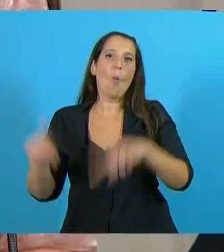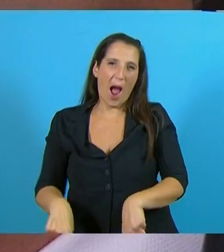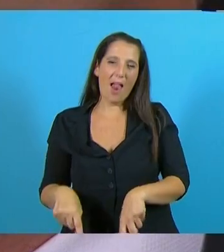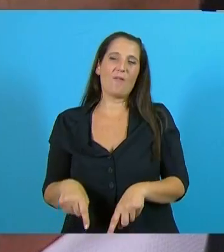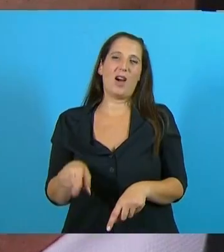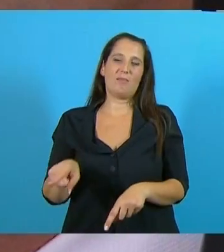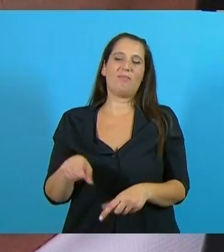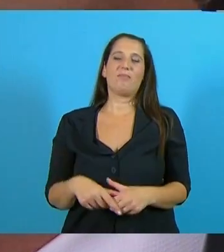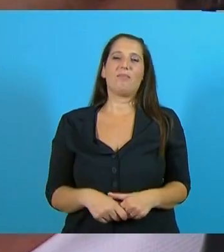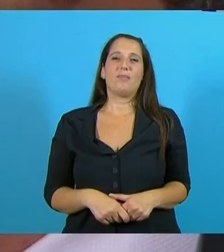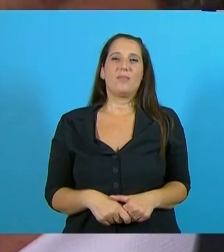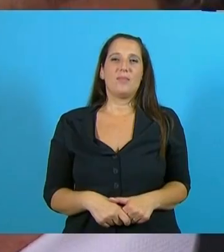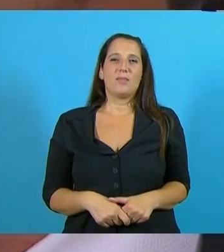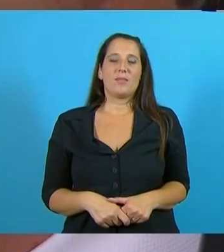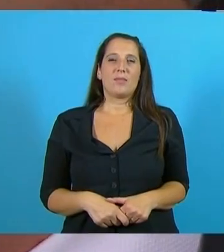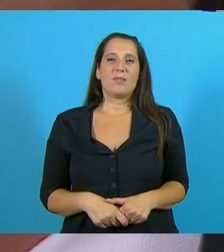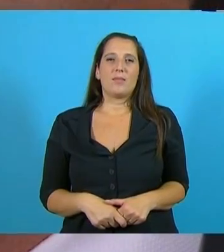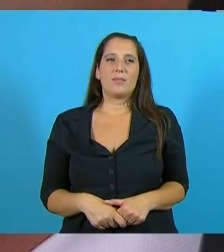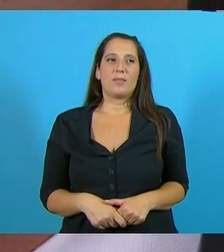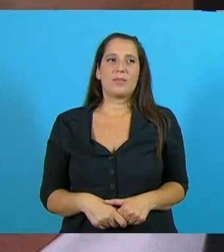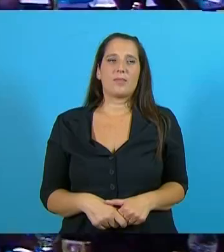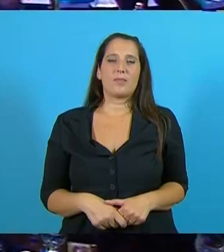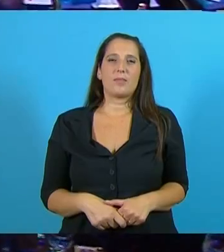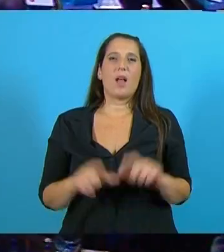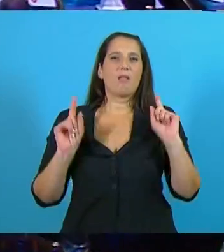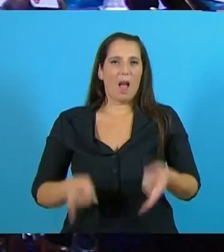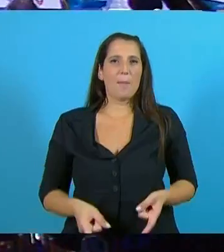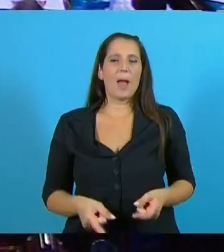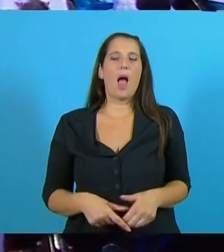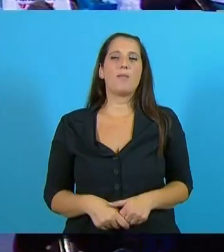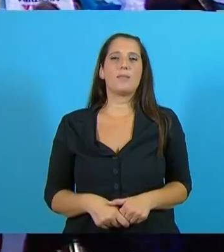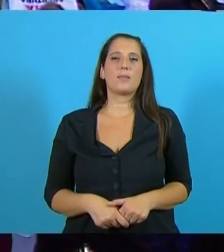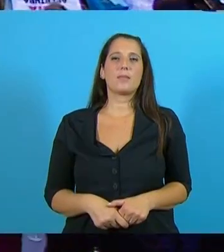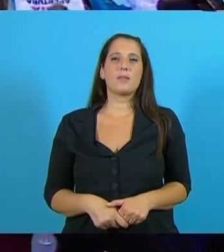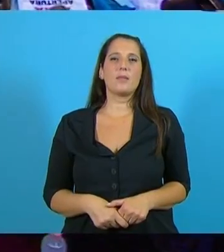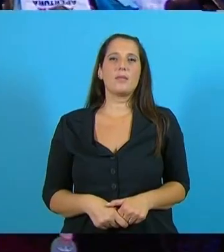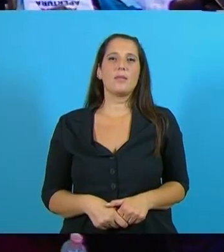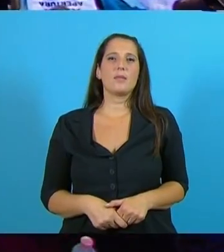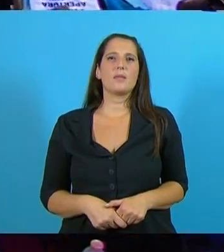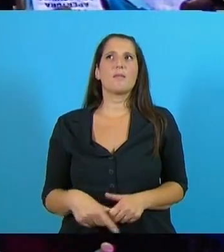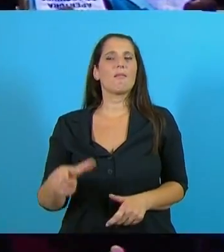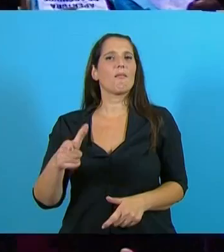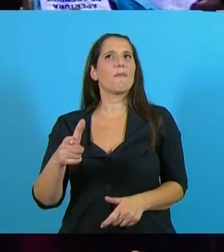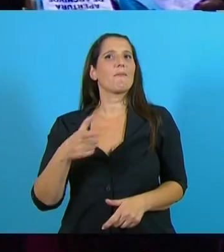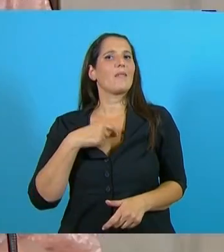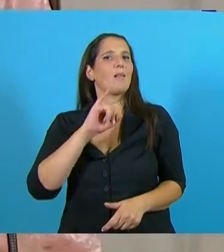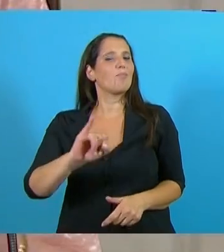argentino. también quiero anunciar